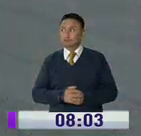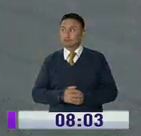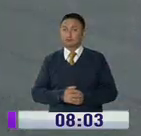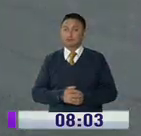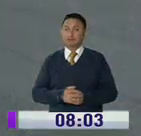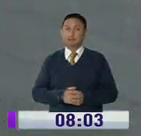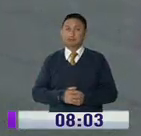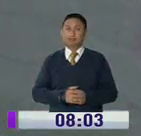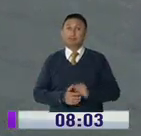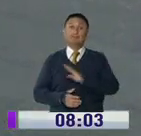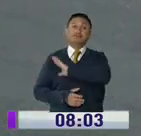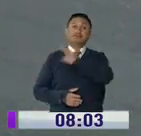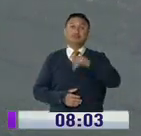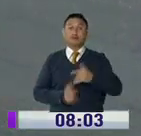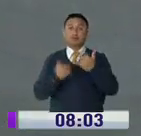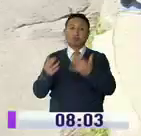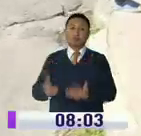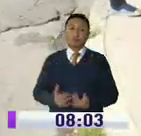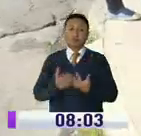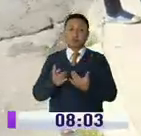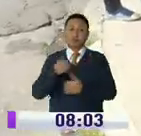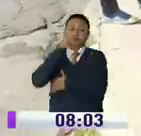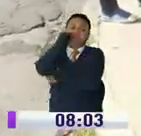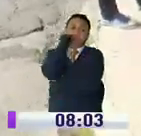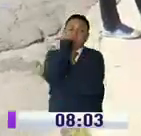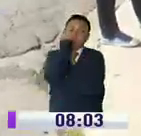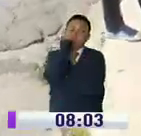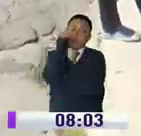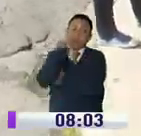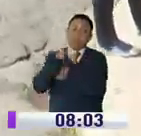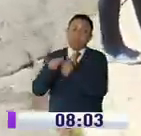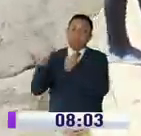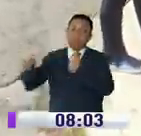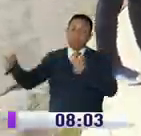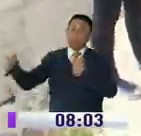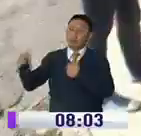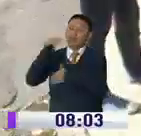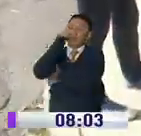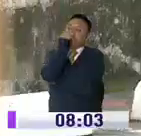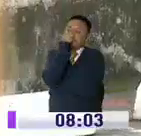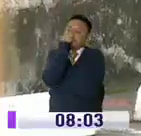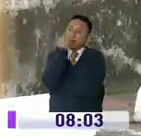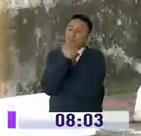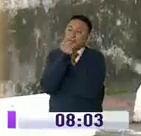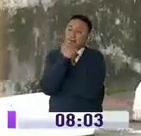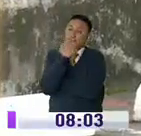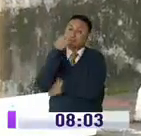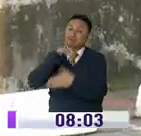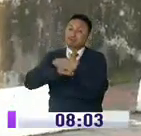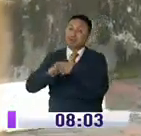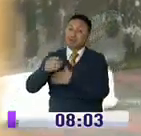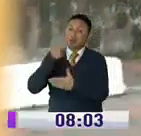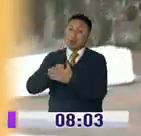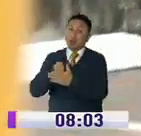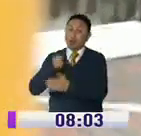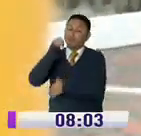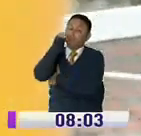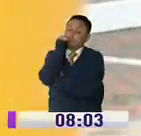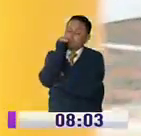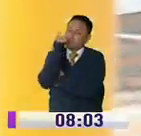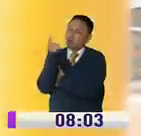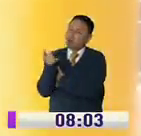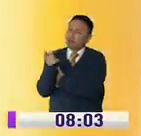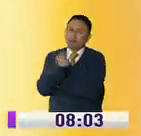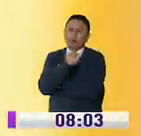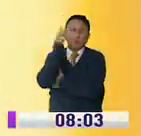Mientras todos esperan pacientes en la fila manteniendo la respectiva distancia para ingresar a un supermercado en el sur de la ciudad, observamos